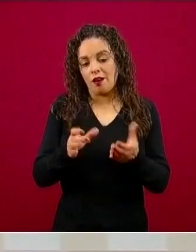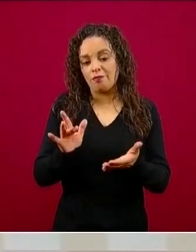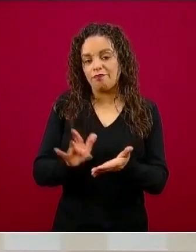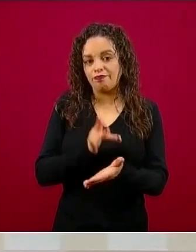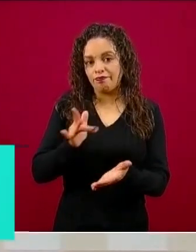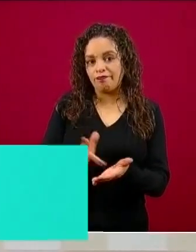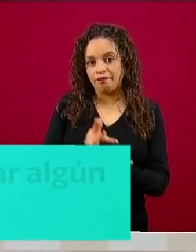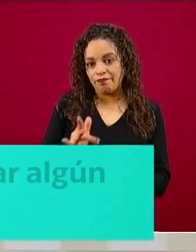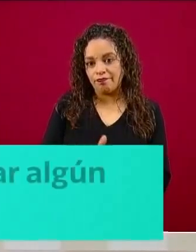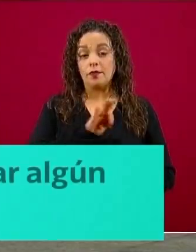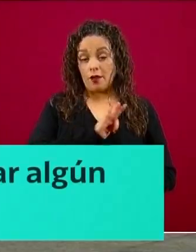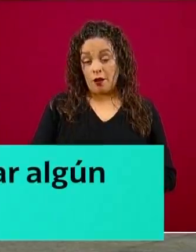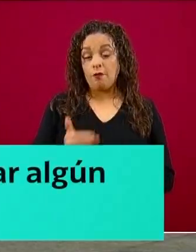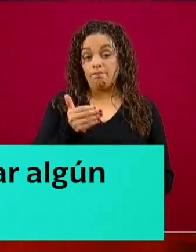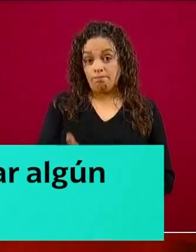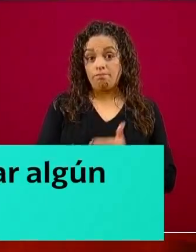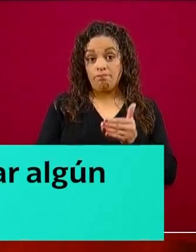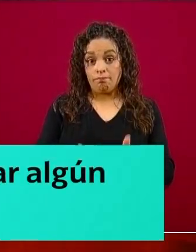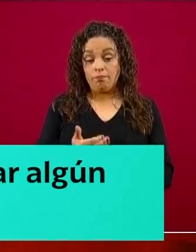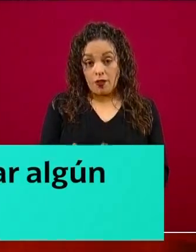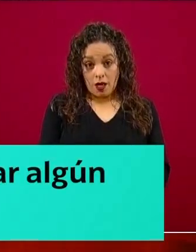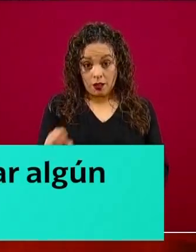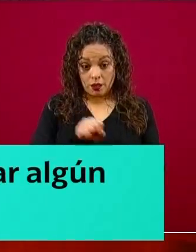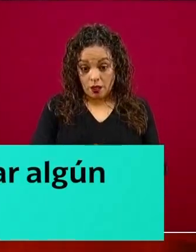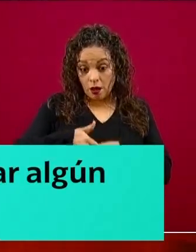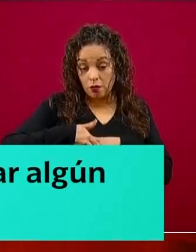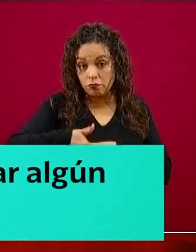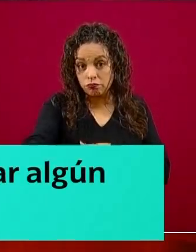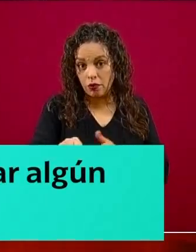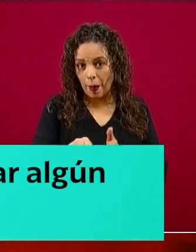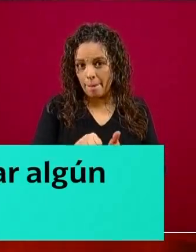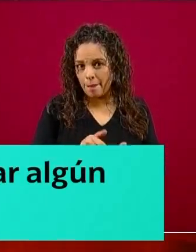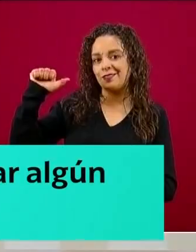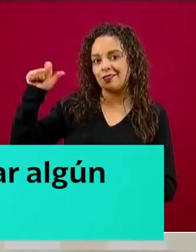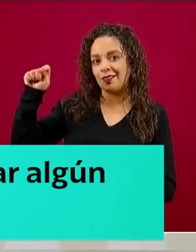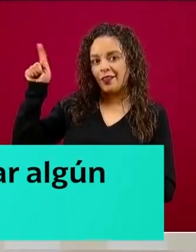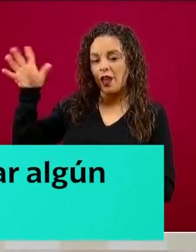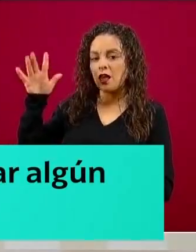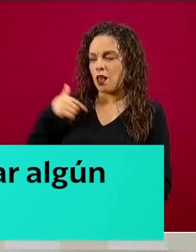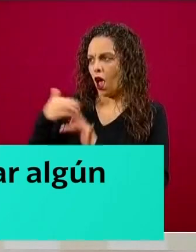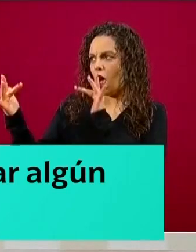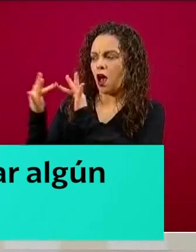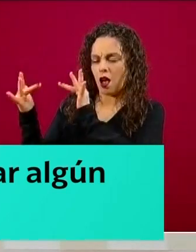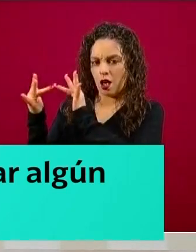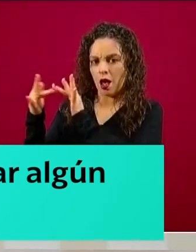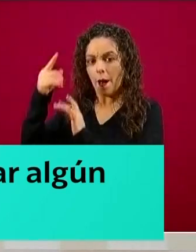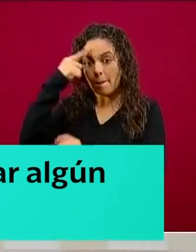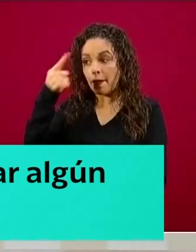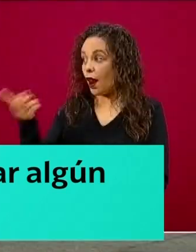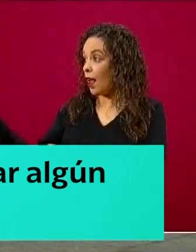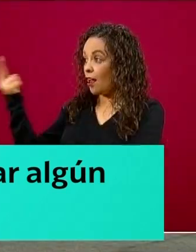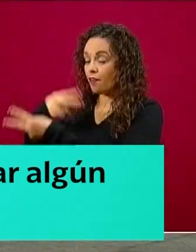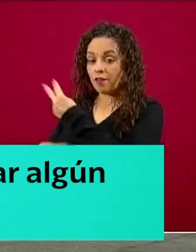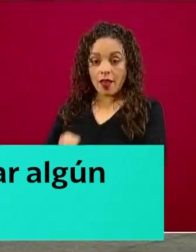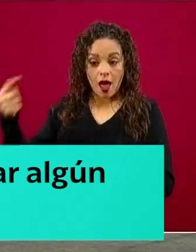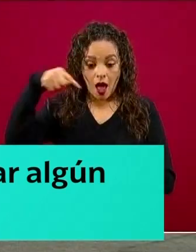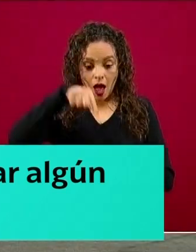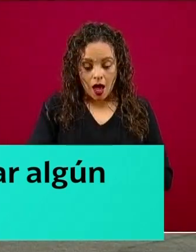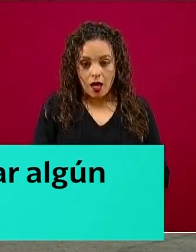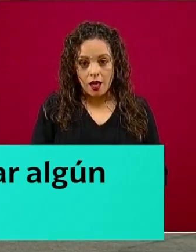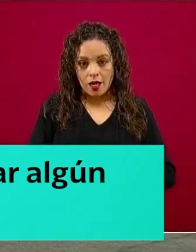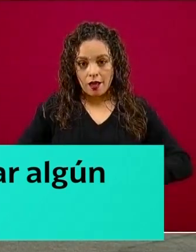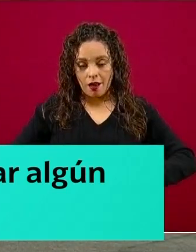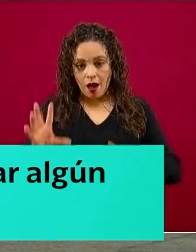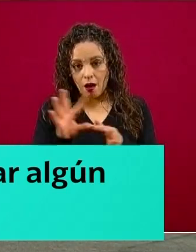registra un lento avance en razón de evitar aglomeraciones en los bancos, pero también porque hay sucursales que han cerrado tras